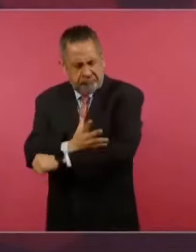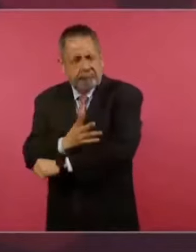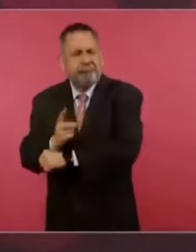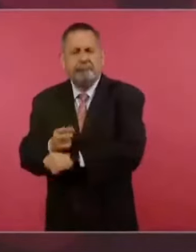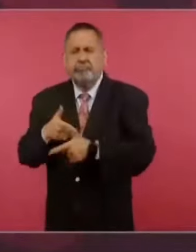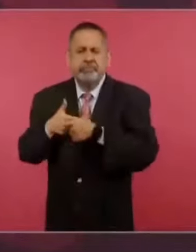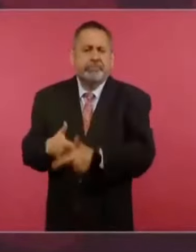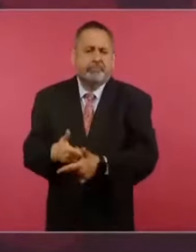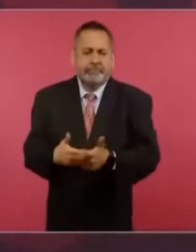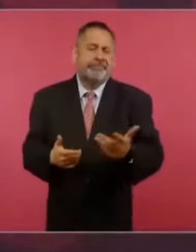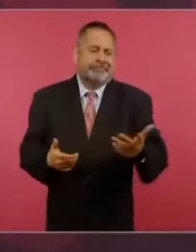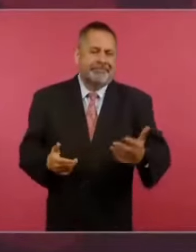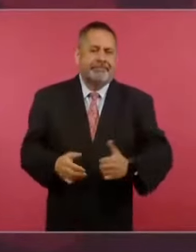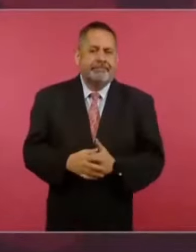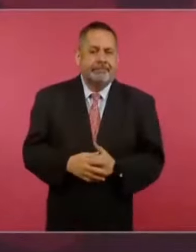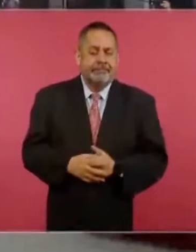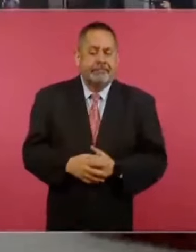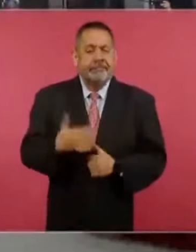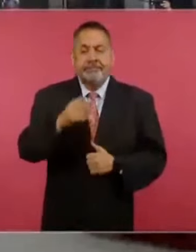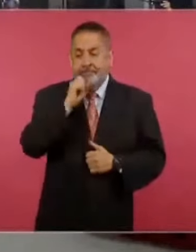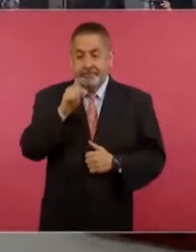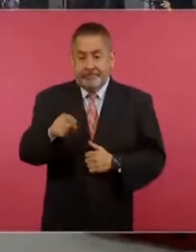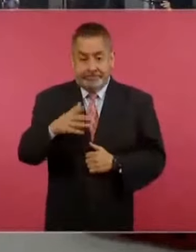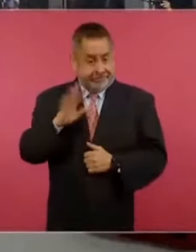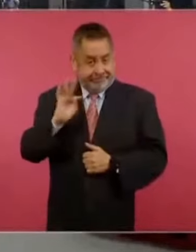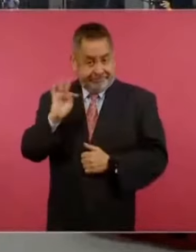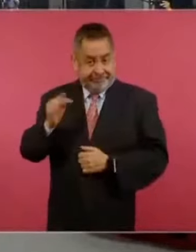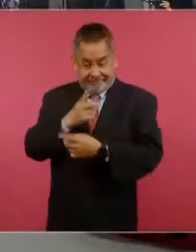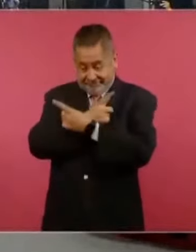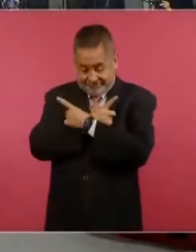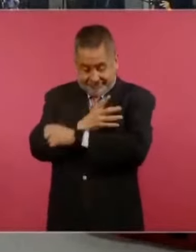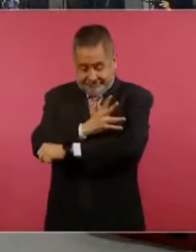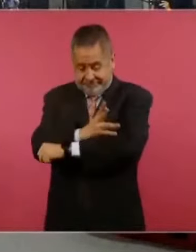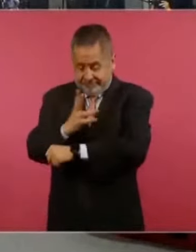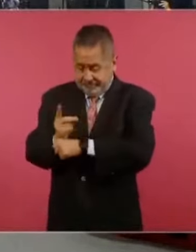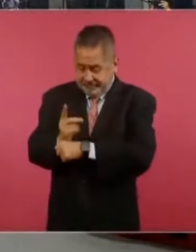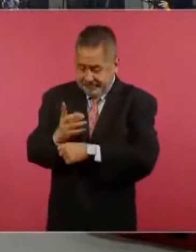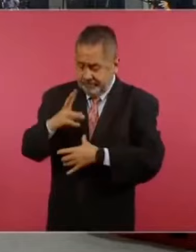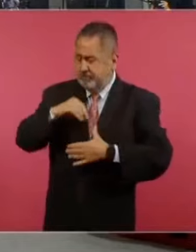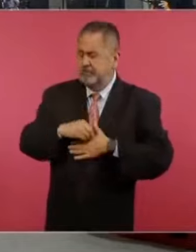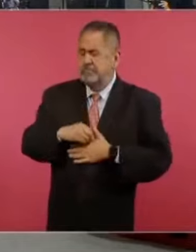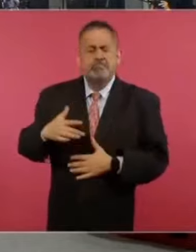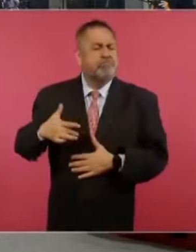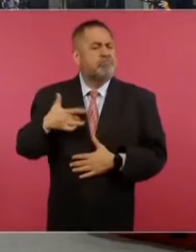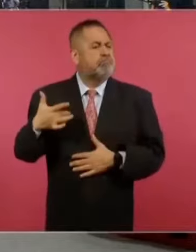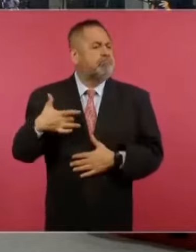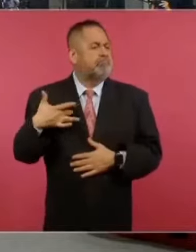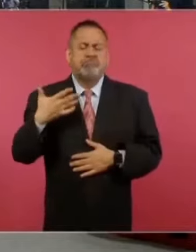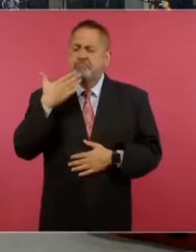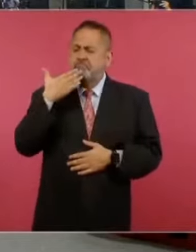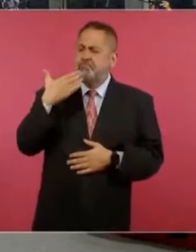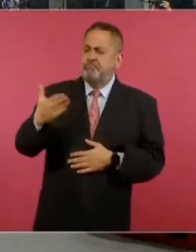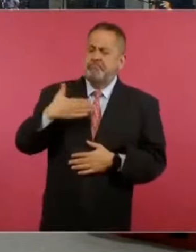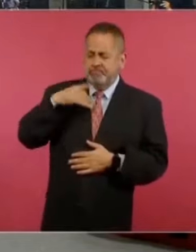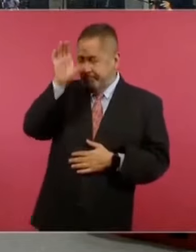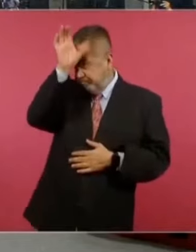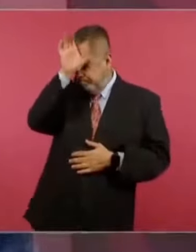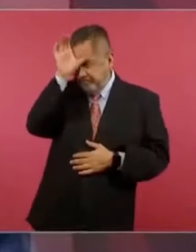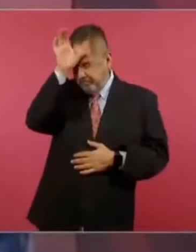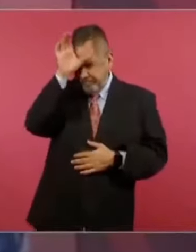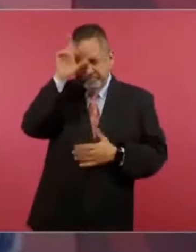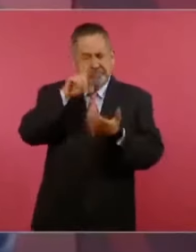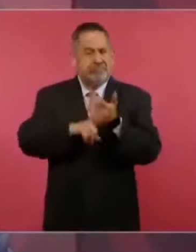Y además está uno bien, que eso es muy importante, con la conciencia,